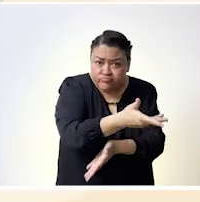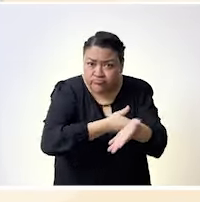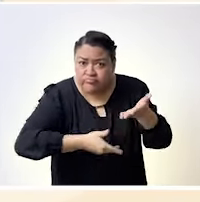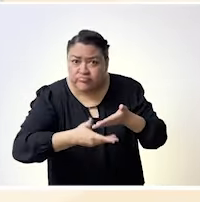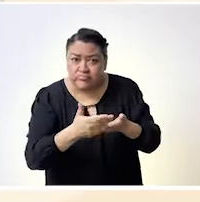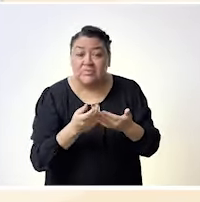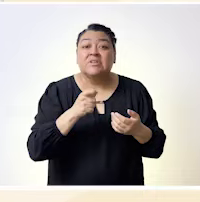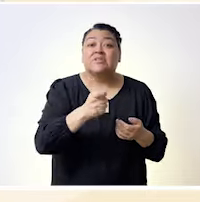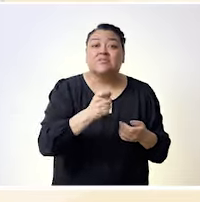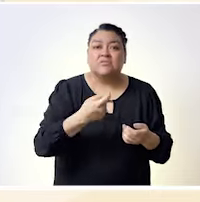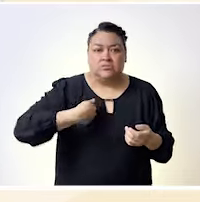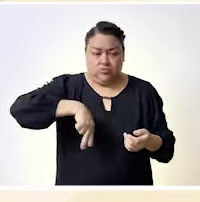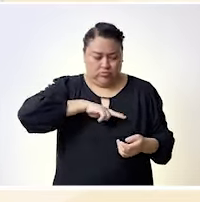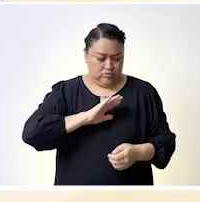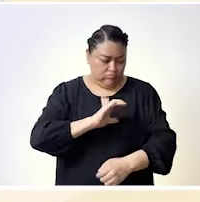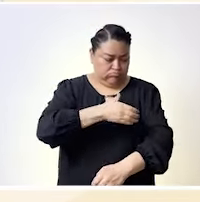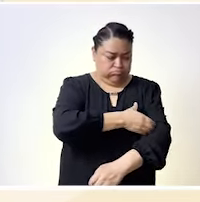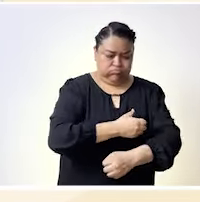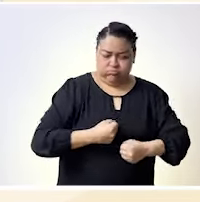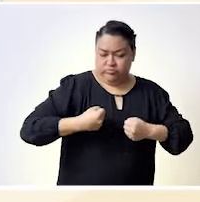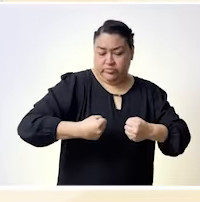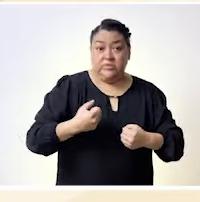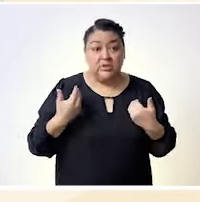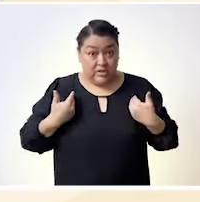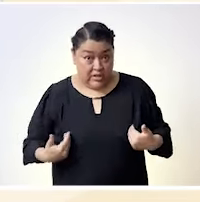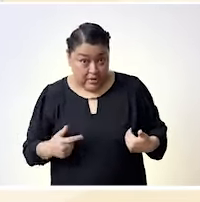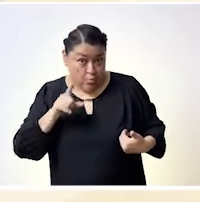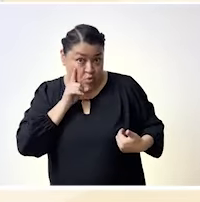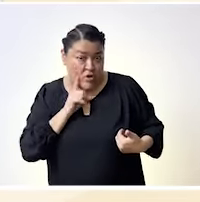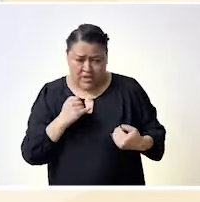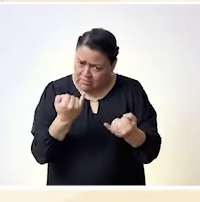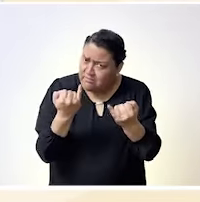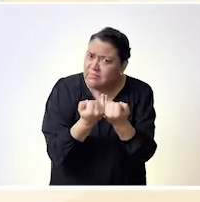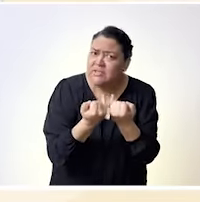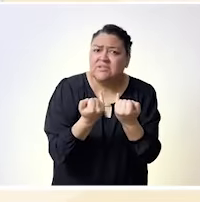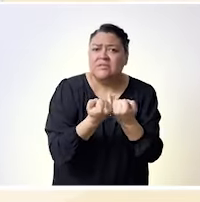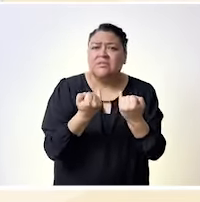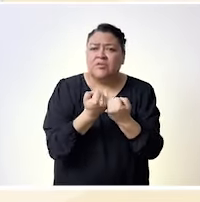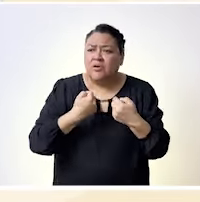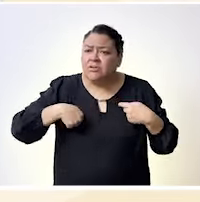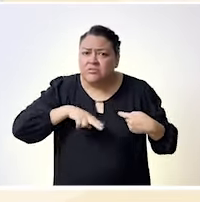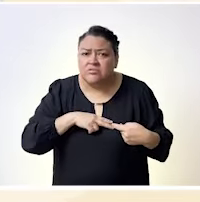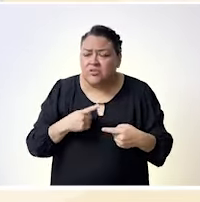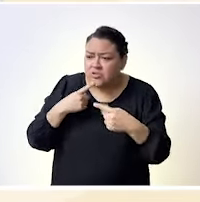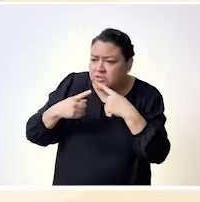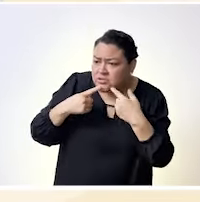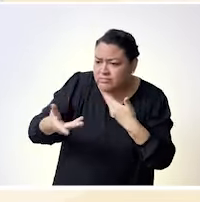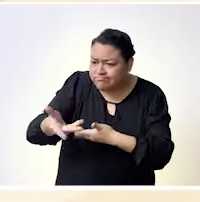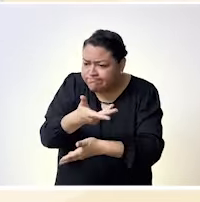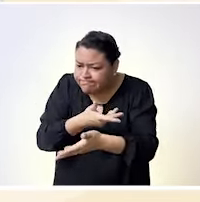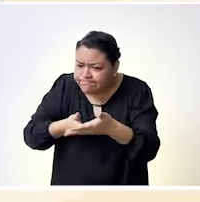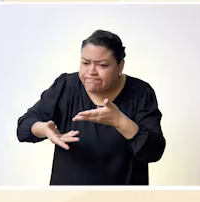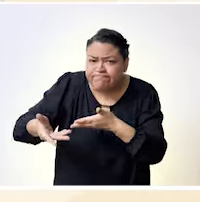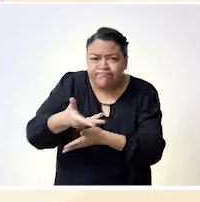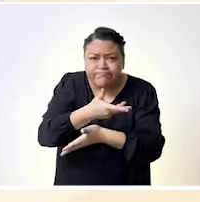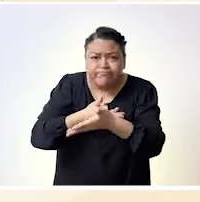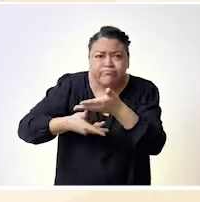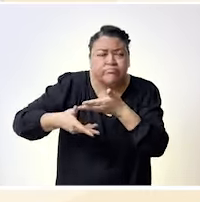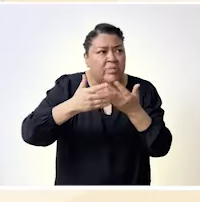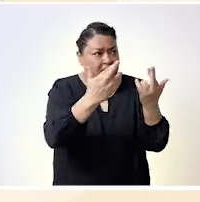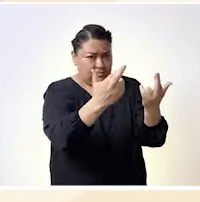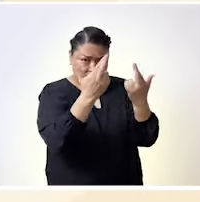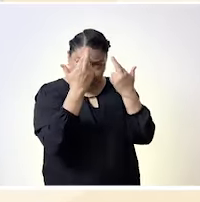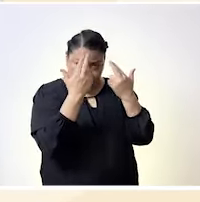estamos viviendo en condiciones de extrema pobreza, decía, y con eso cierro este comentario inicial, ONU Mujeres